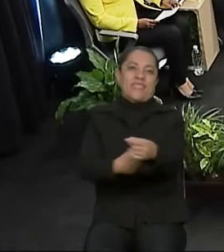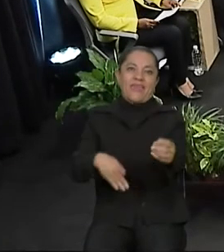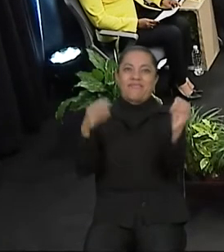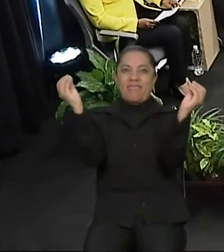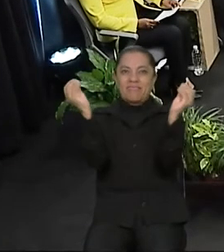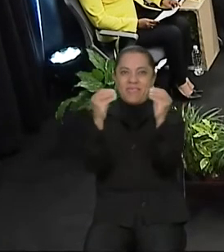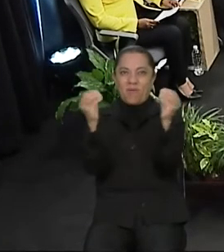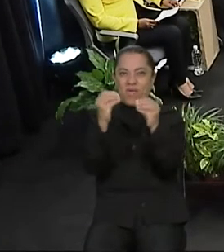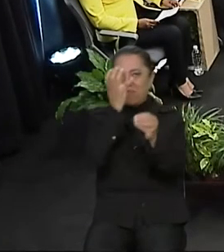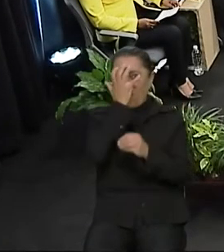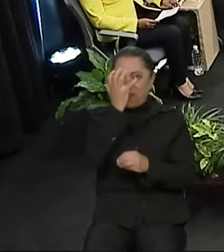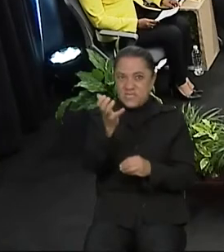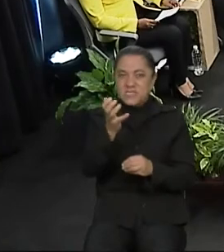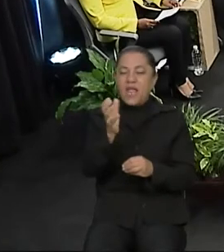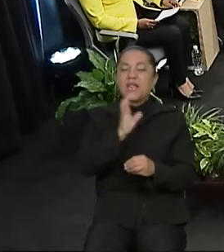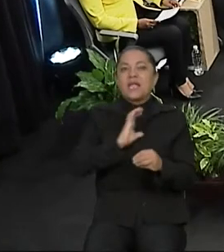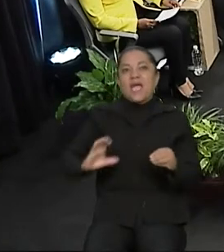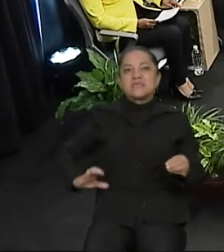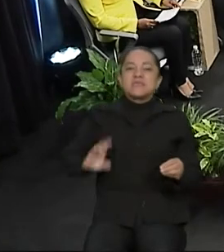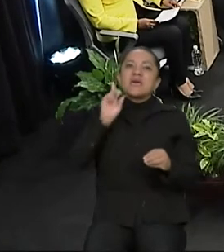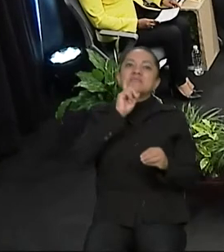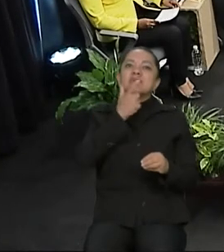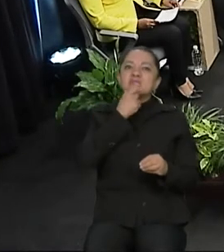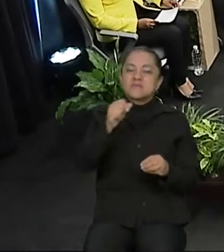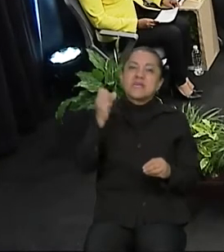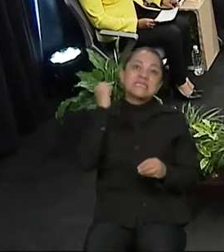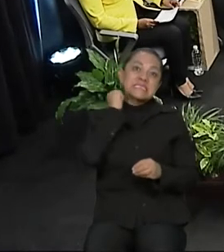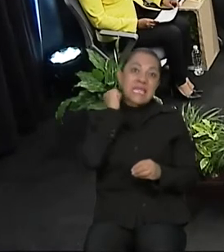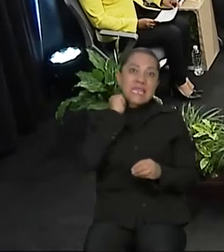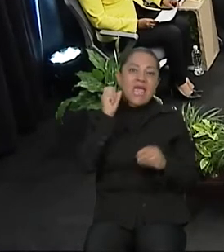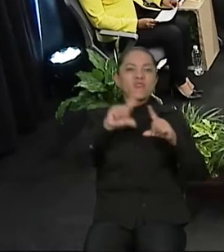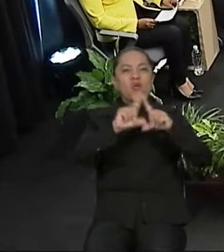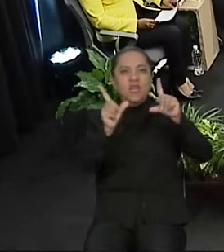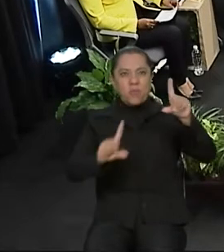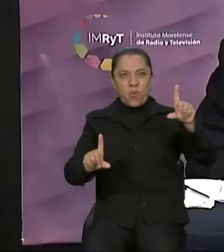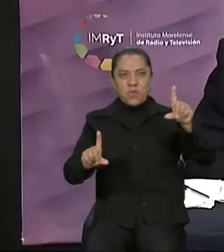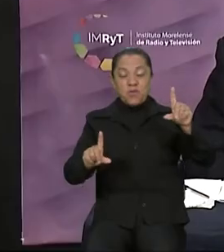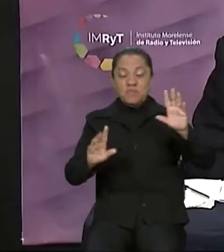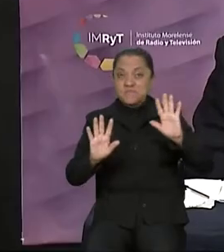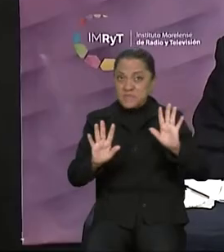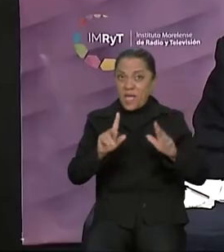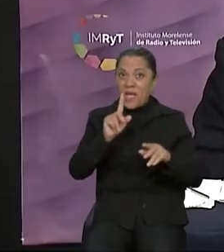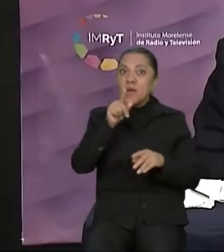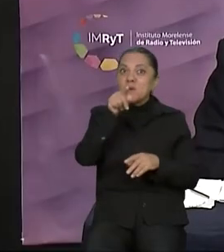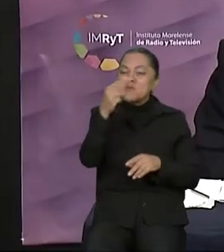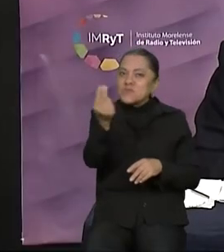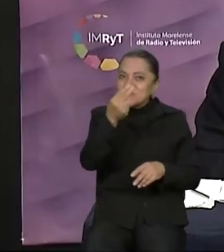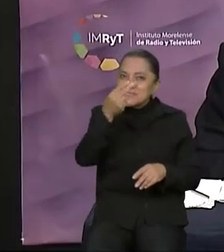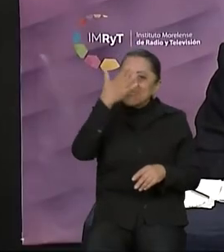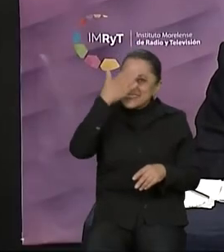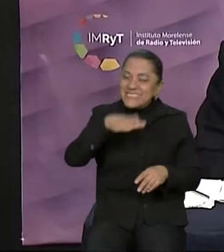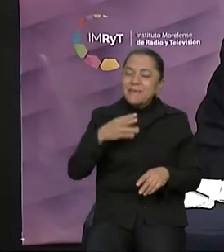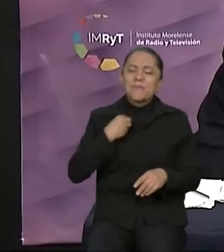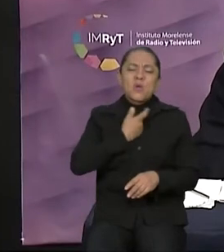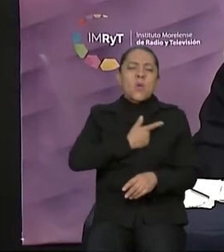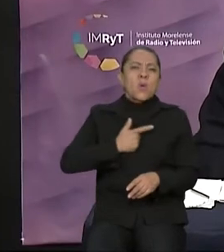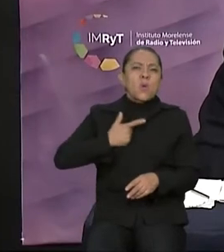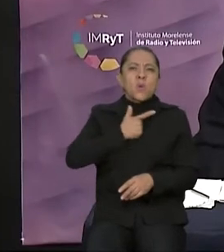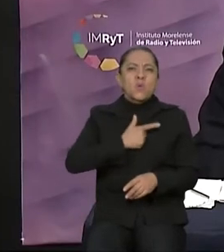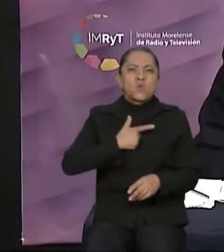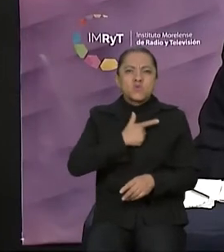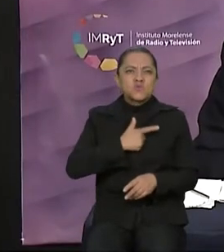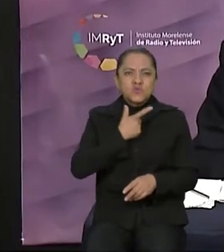candidatos al Senado de la República. No sabe usted cómo me complace saludar y compartir la moderación de este ejercicio con una gran colega, gran